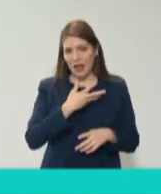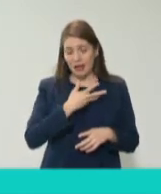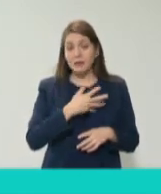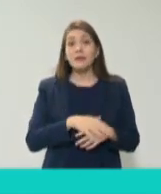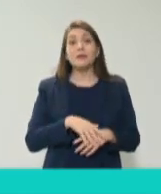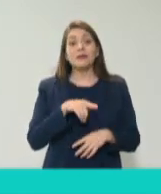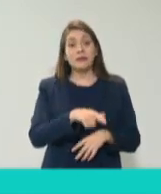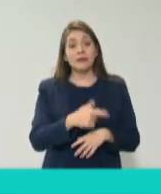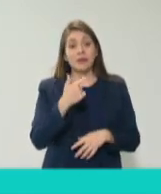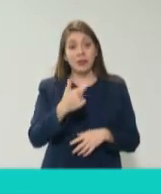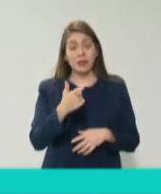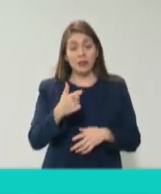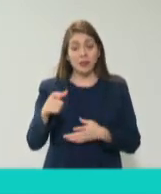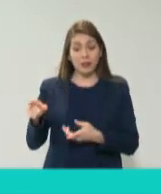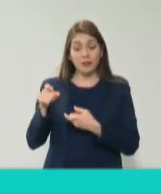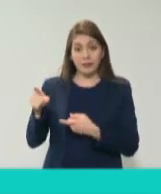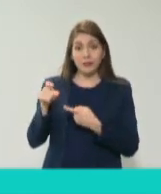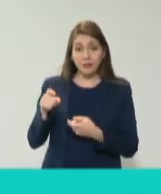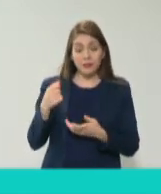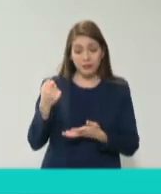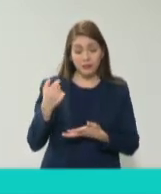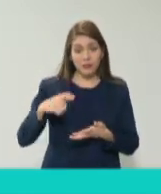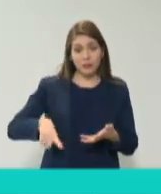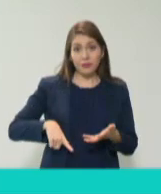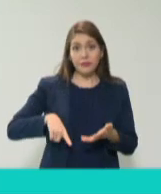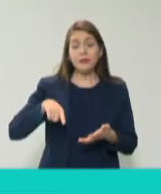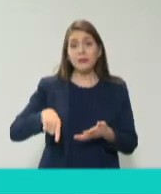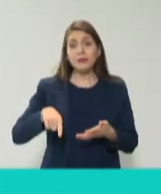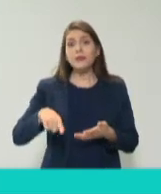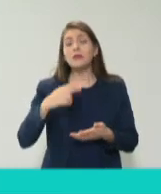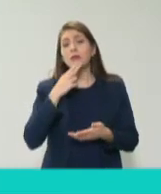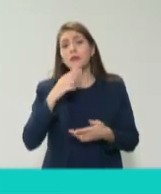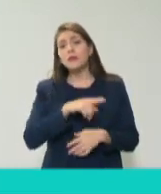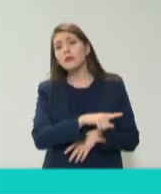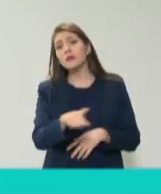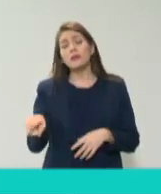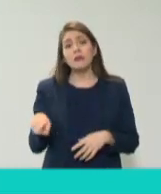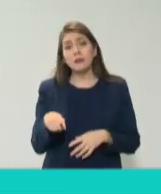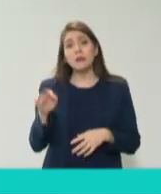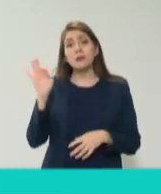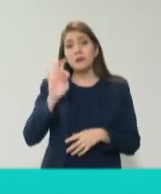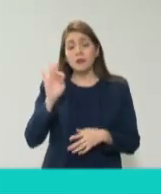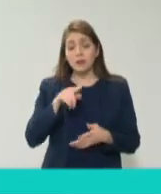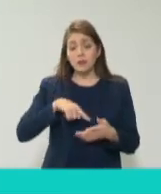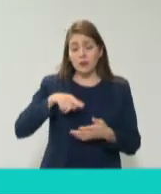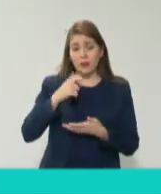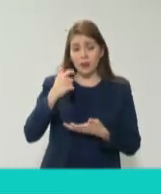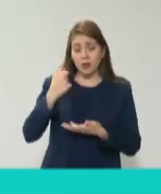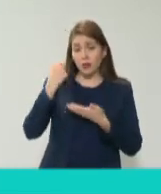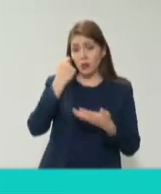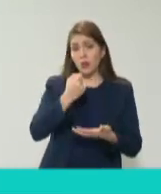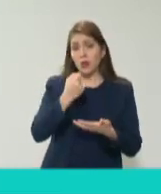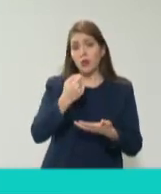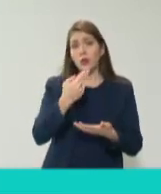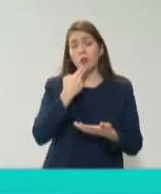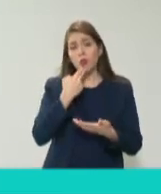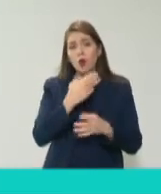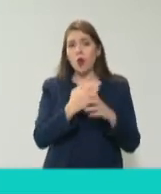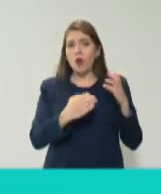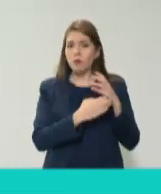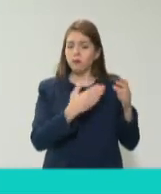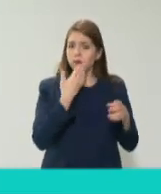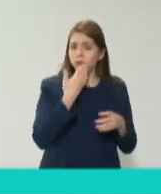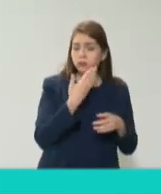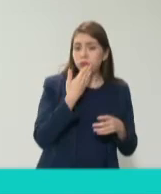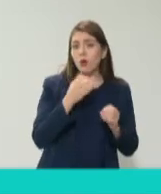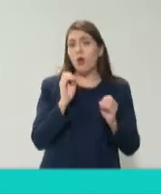y en tanto se use bien o se use mal quienes se ven beneficiados o afectados por eso son ustedes ustedes y cuando digo ustedes